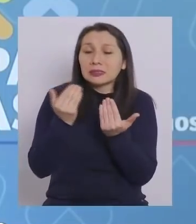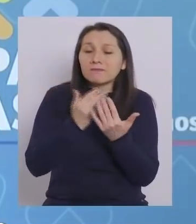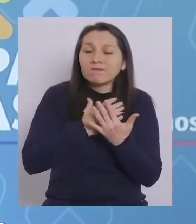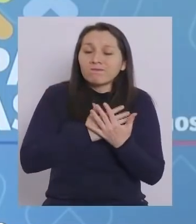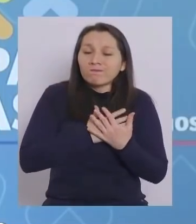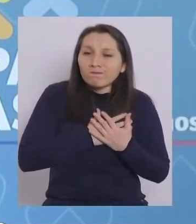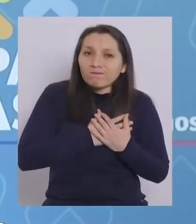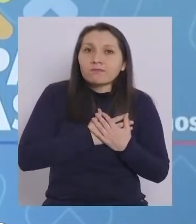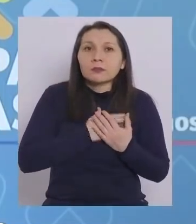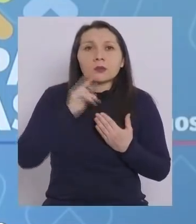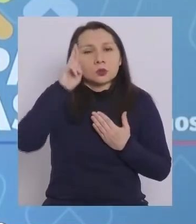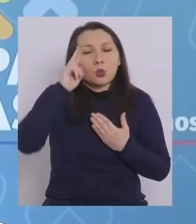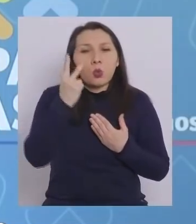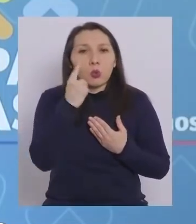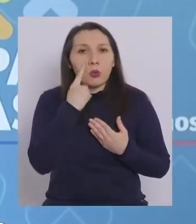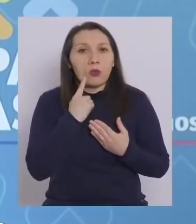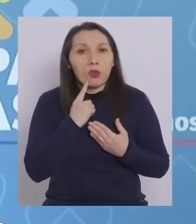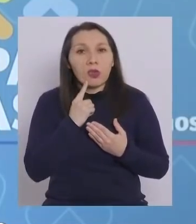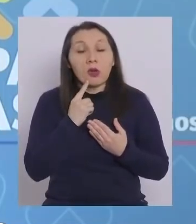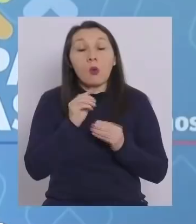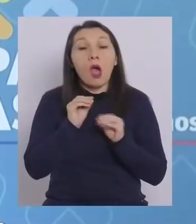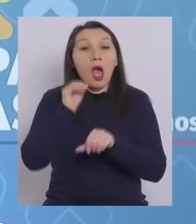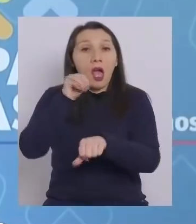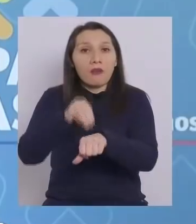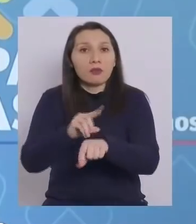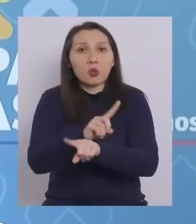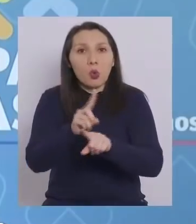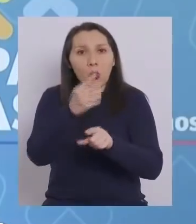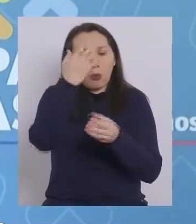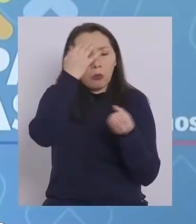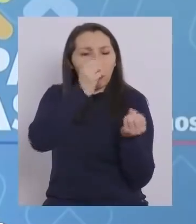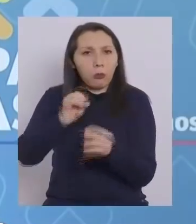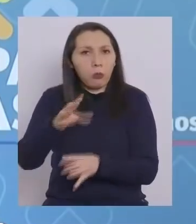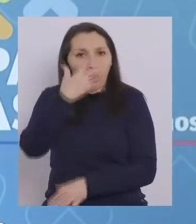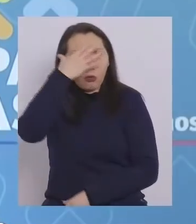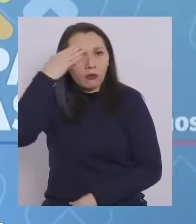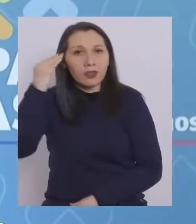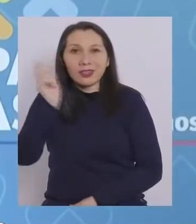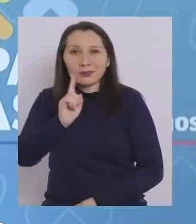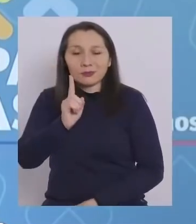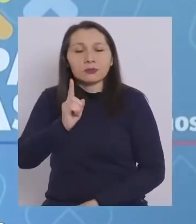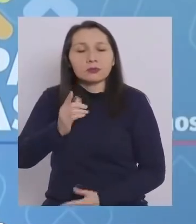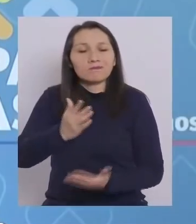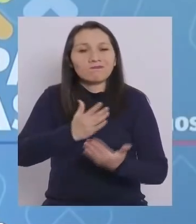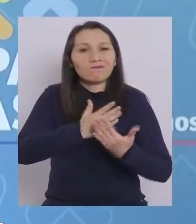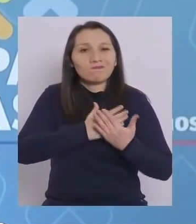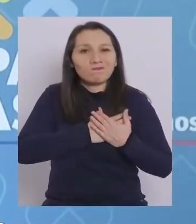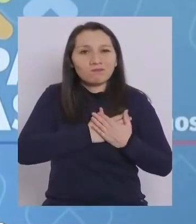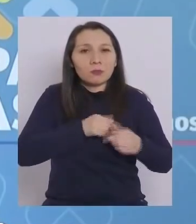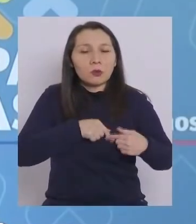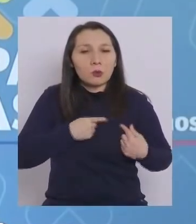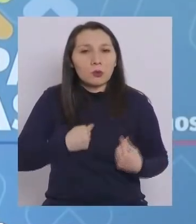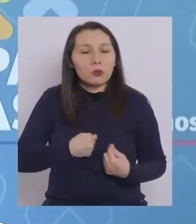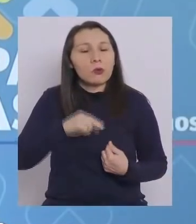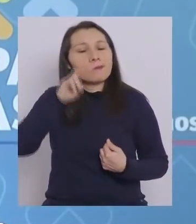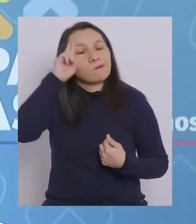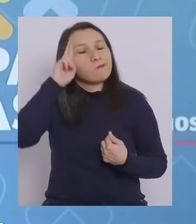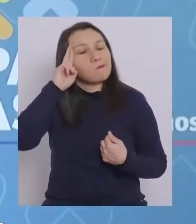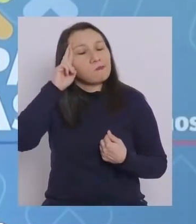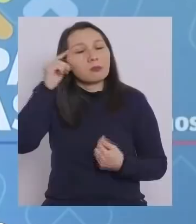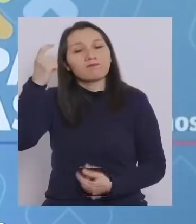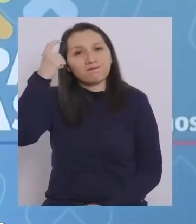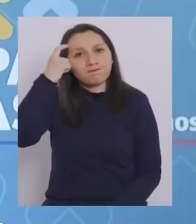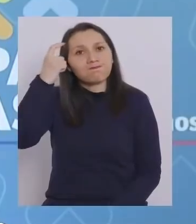Pero también es una señal de que no los hemos olvidado. Y que los mantendremos en nuestros corazones, en nuestras